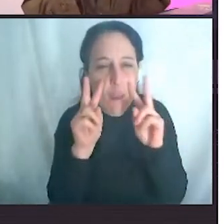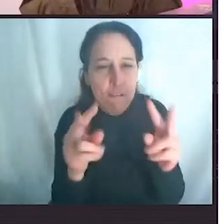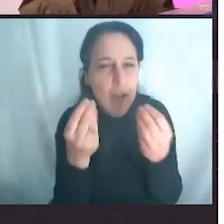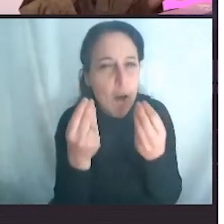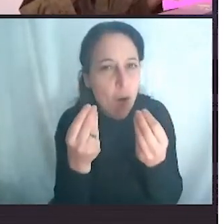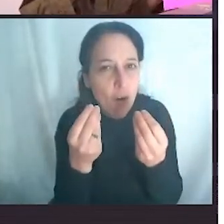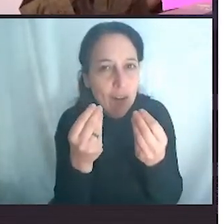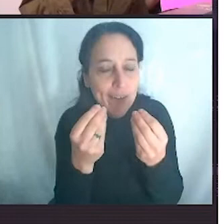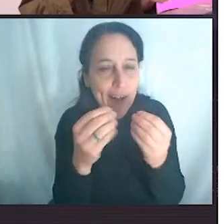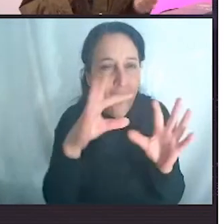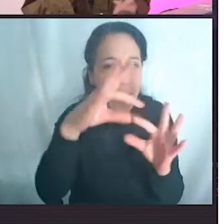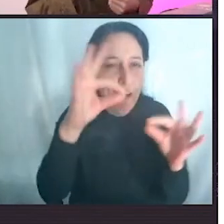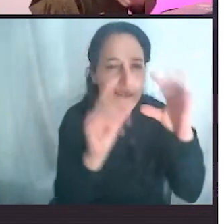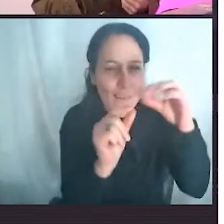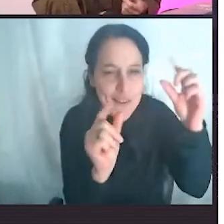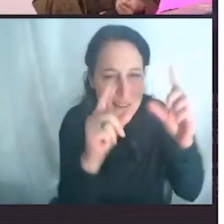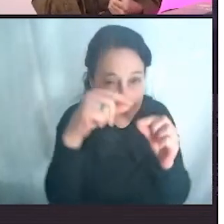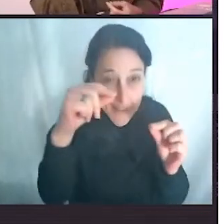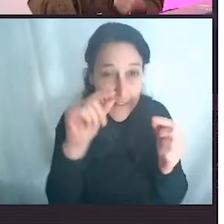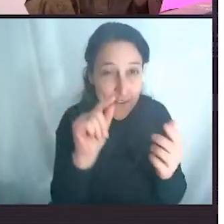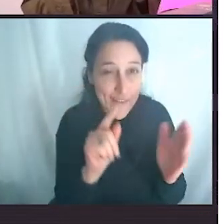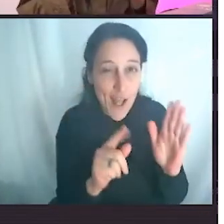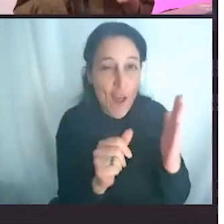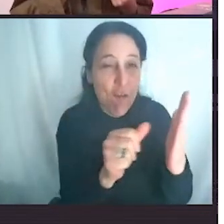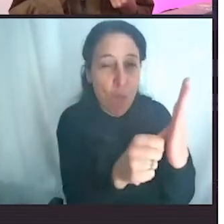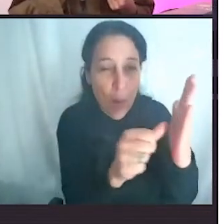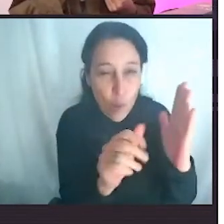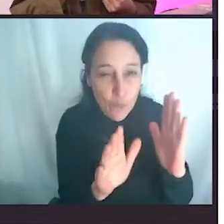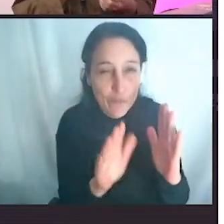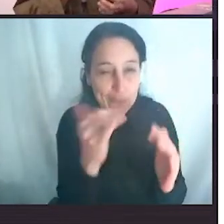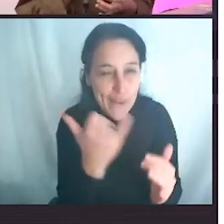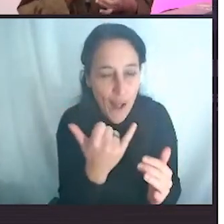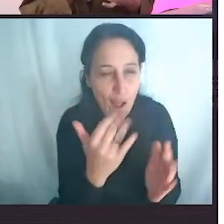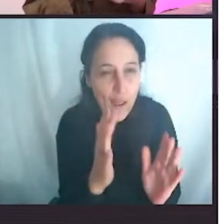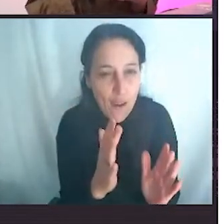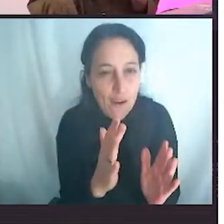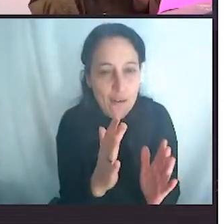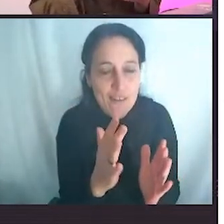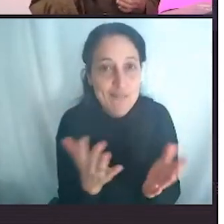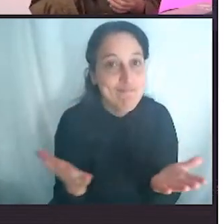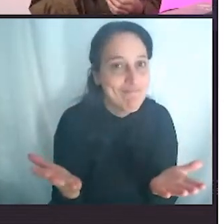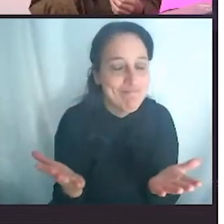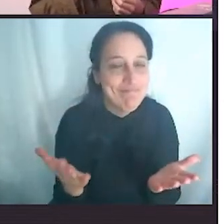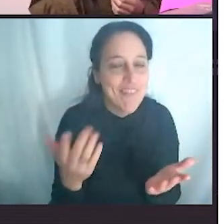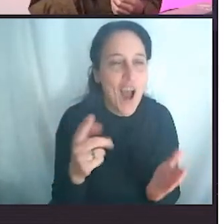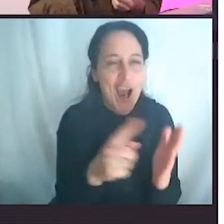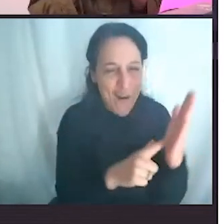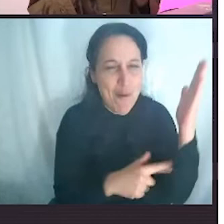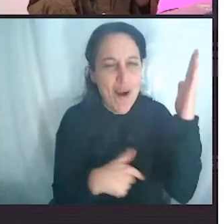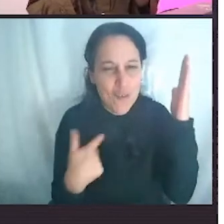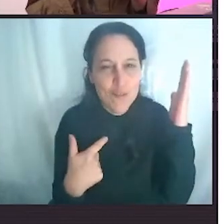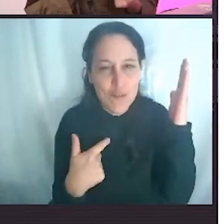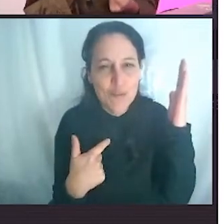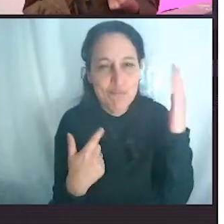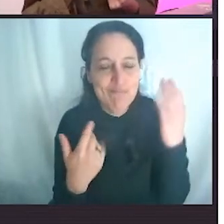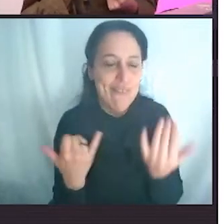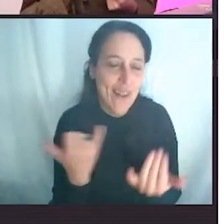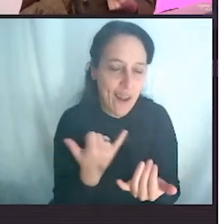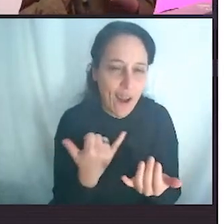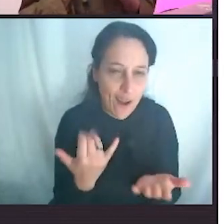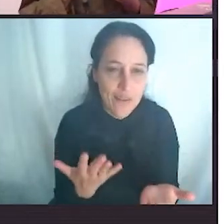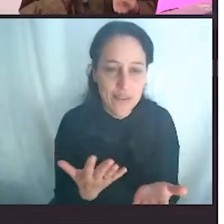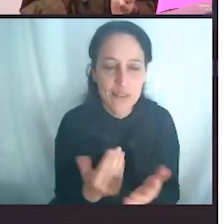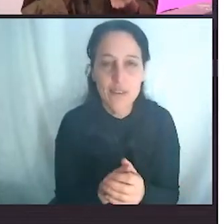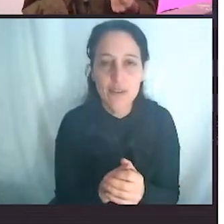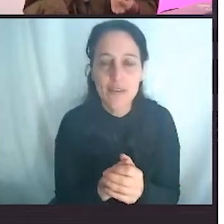fuéramos a comprar online. Estos sistemas de valoración colectiva son sistemas a los que estamos más acostumbrados a usar. Y ahí empezamos a pensar en esto